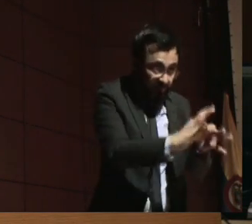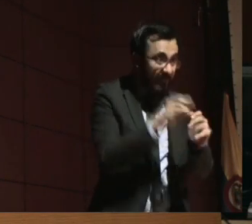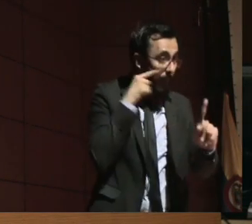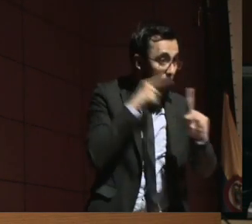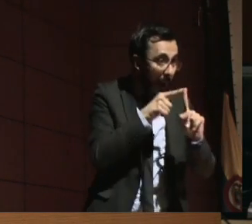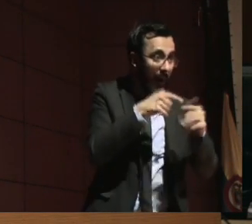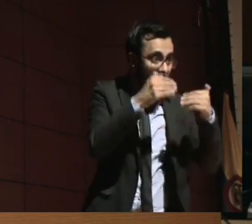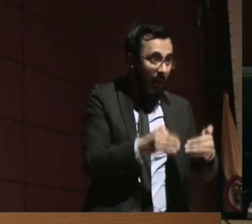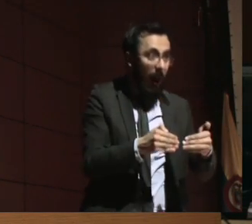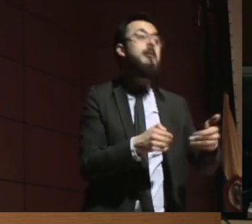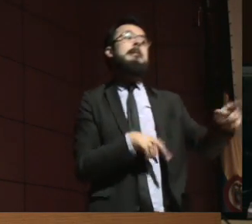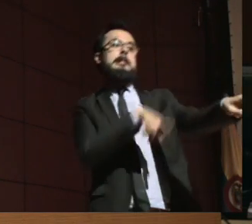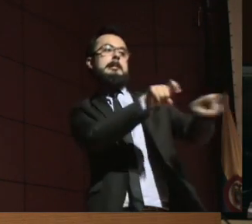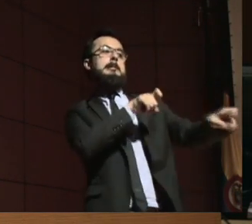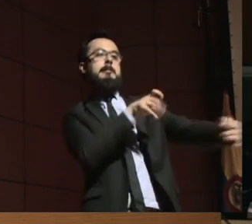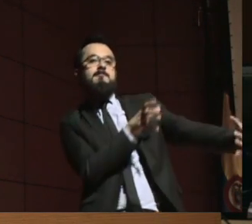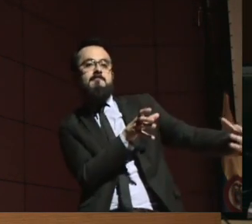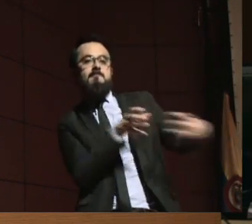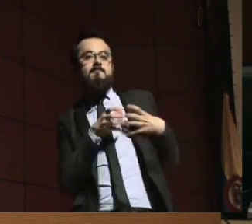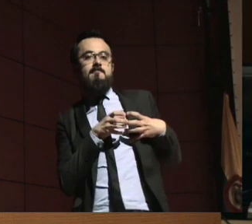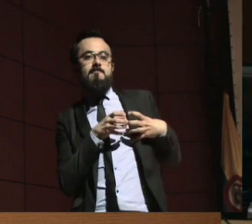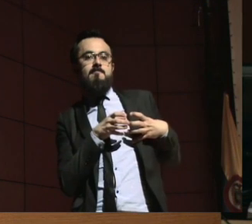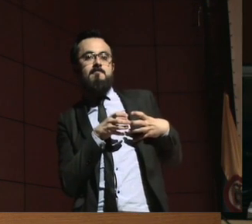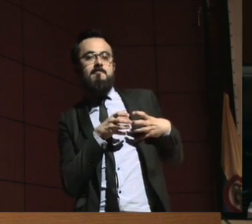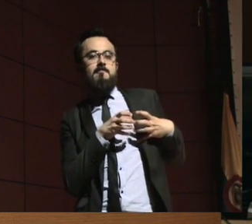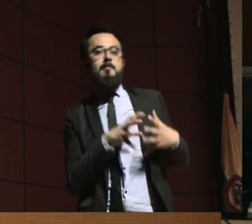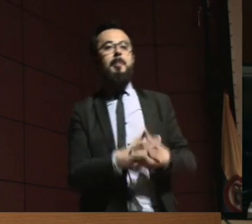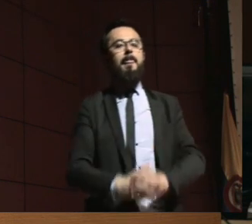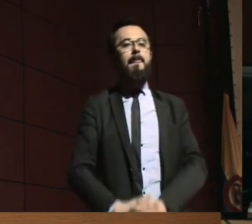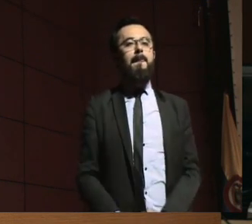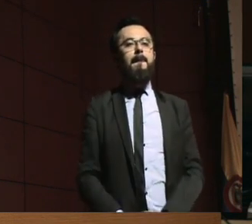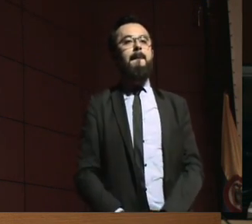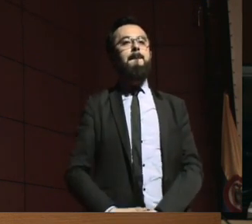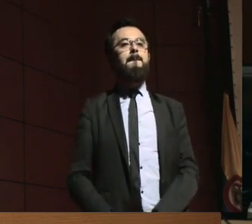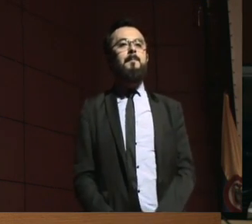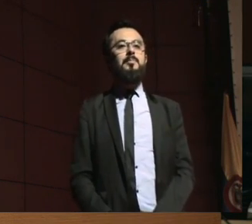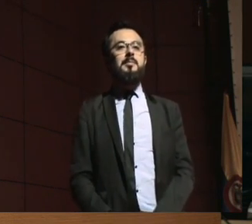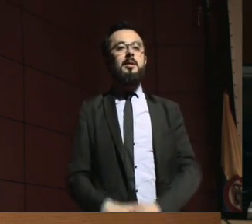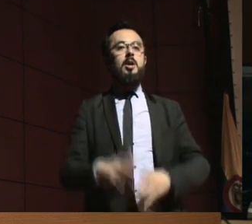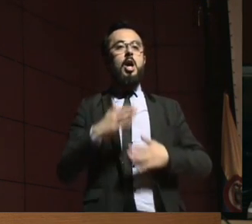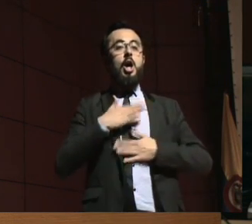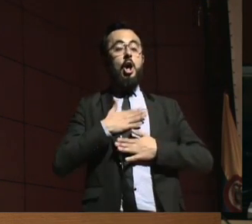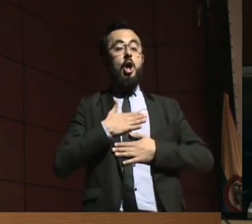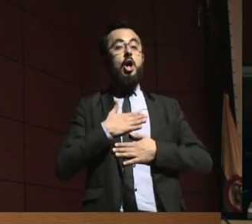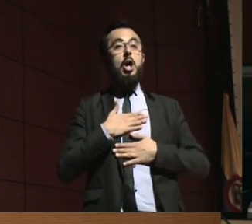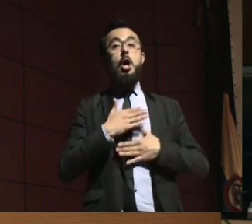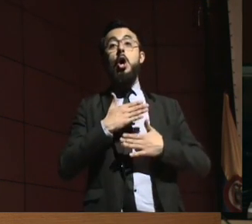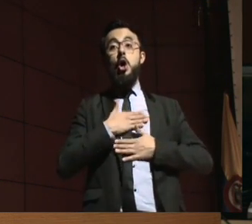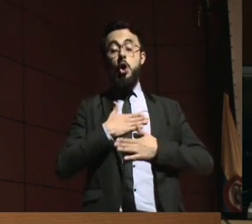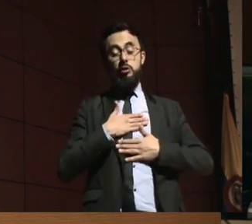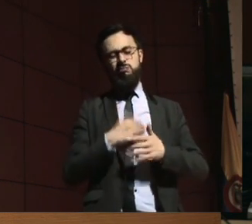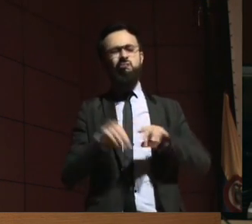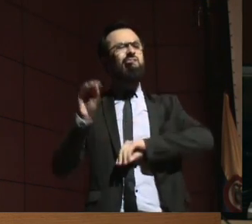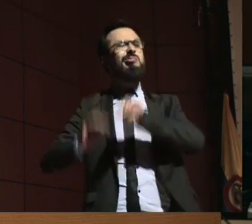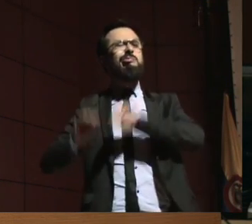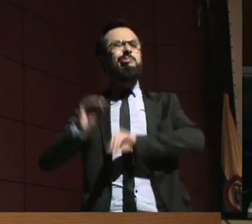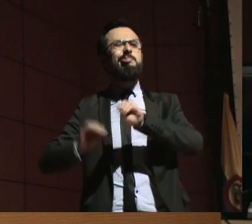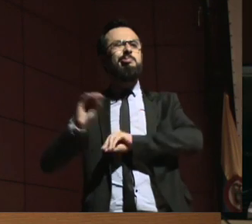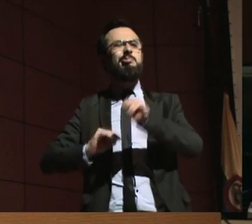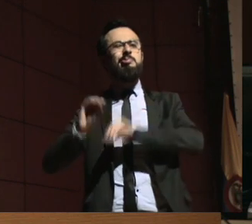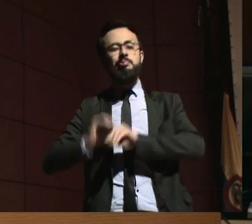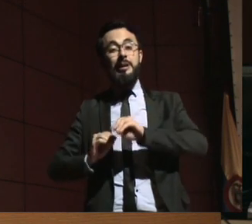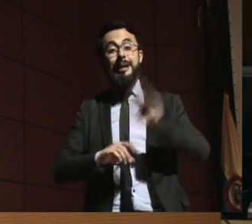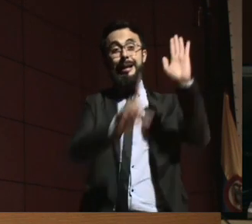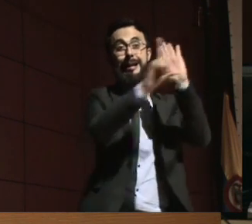Entonces, y digamos que eso también lo estamos incluyendo como sugerencia para el proyecto de ley de capacidad